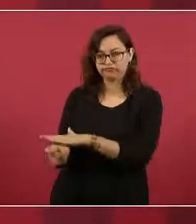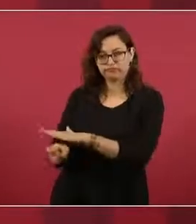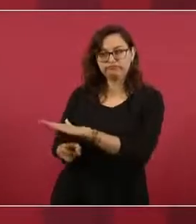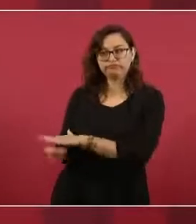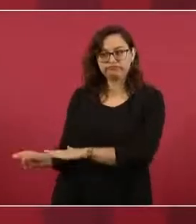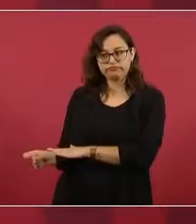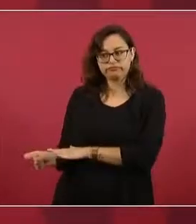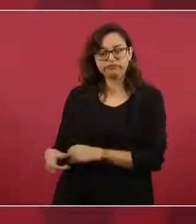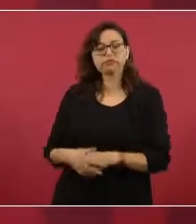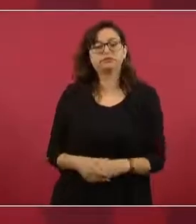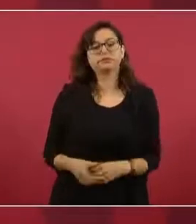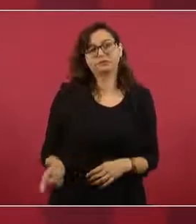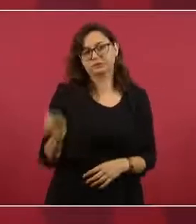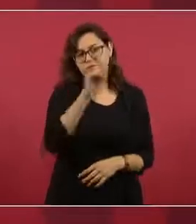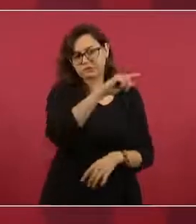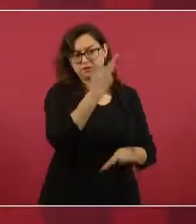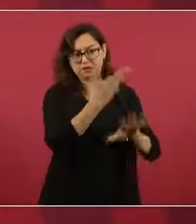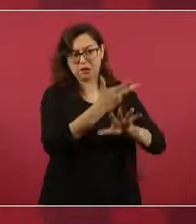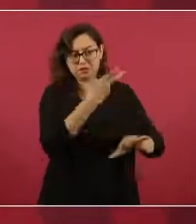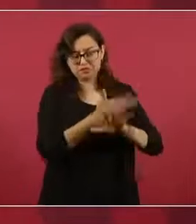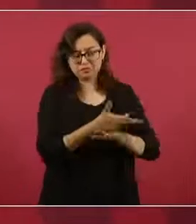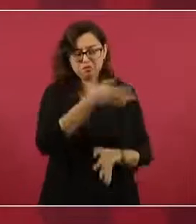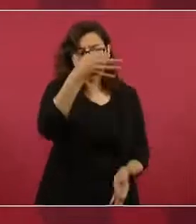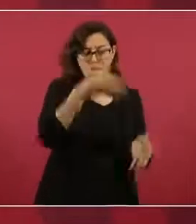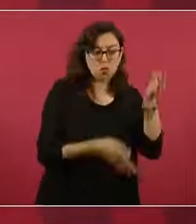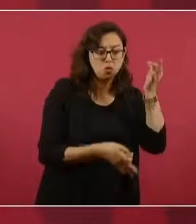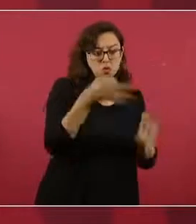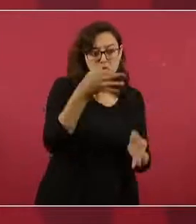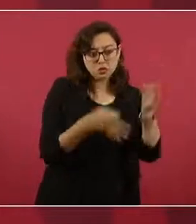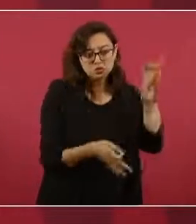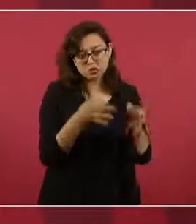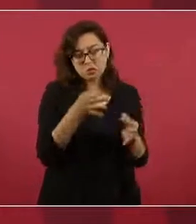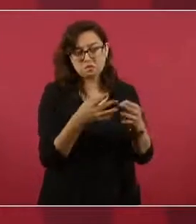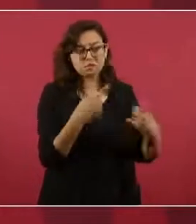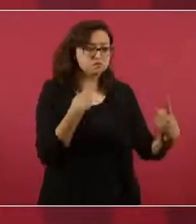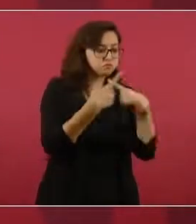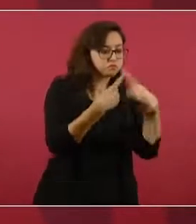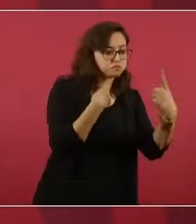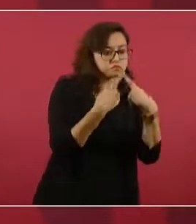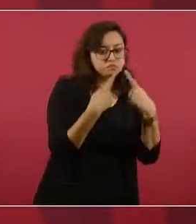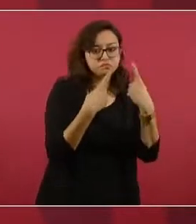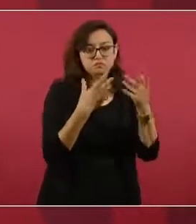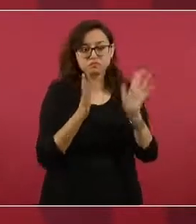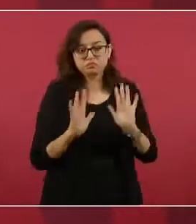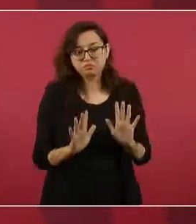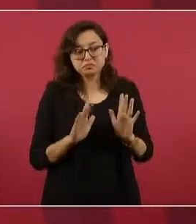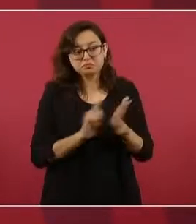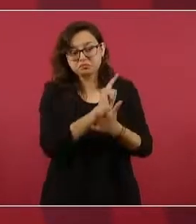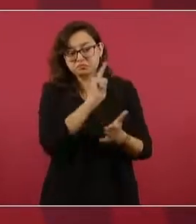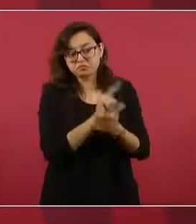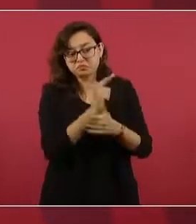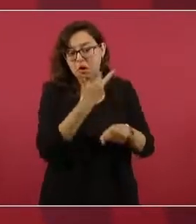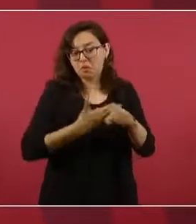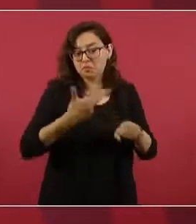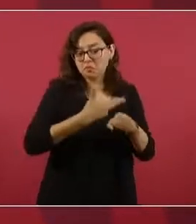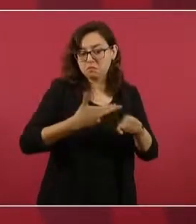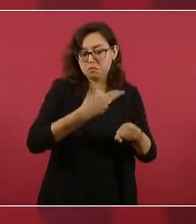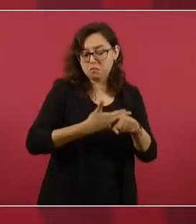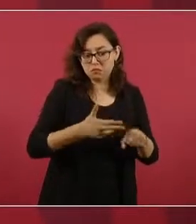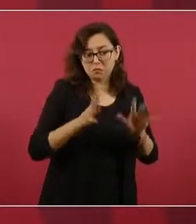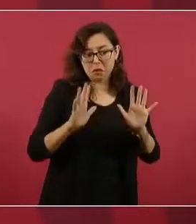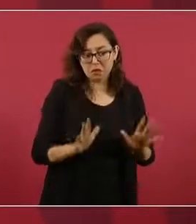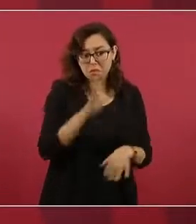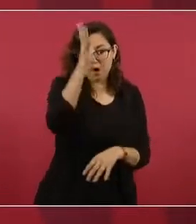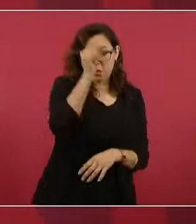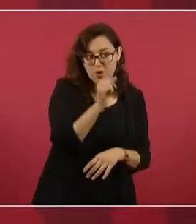Se arreglaron en Estados Unidos, legalmente se llegó